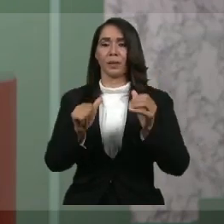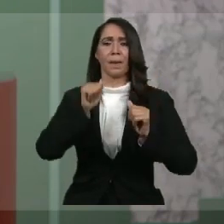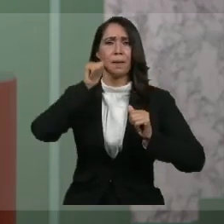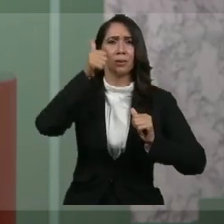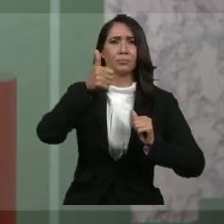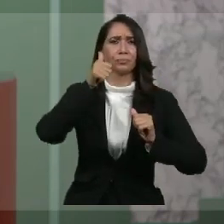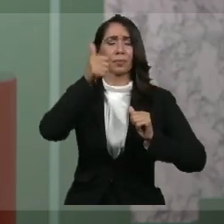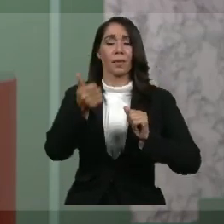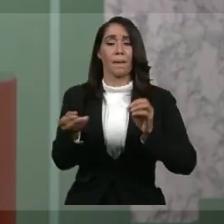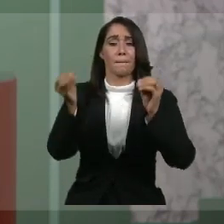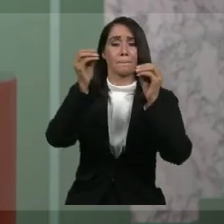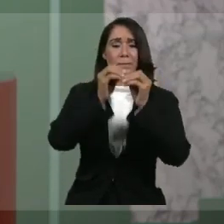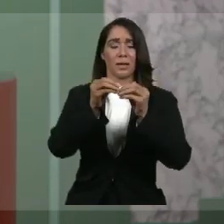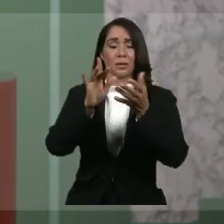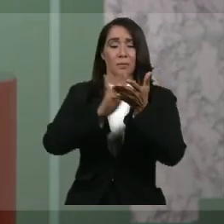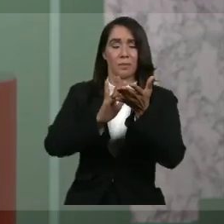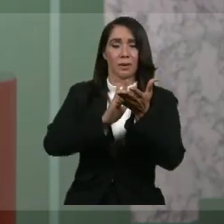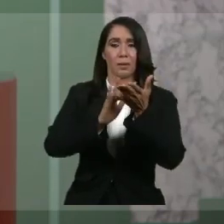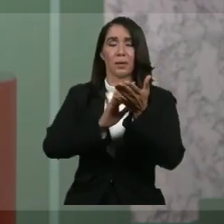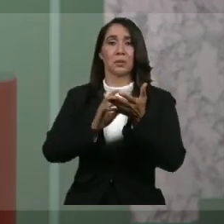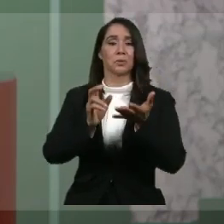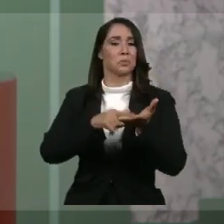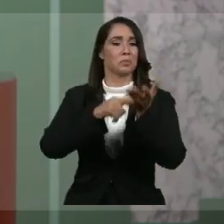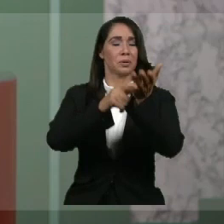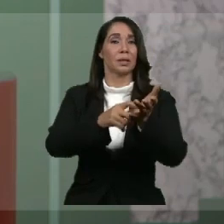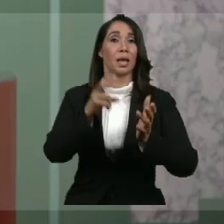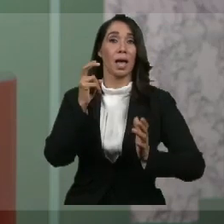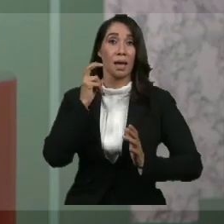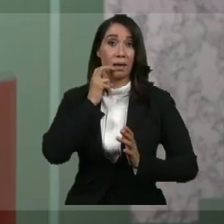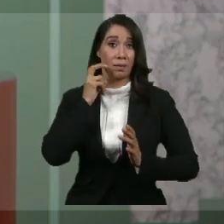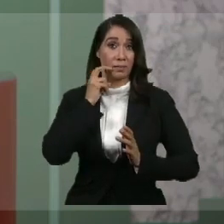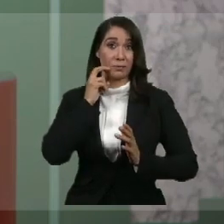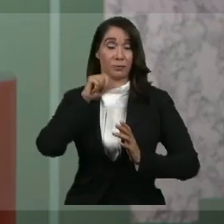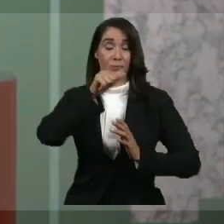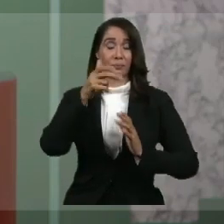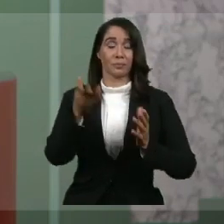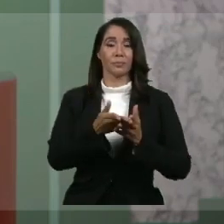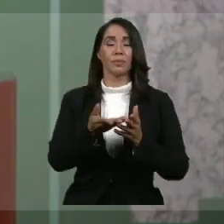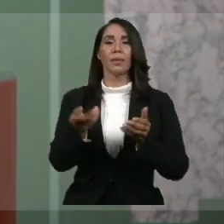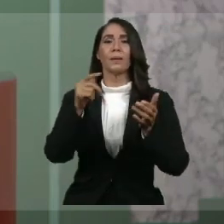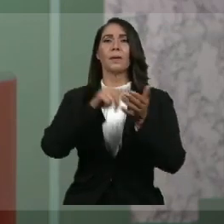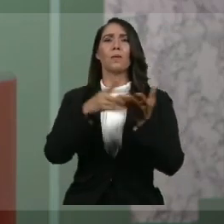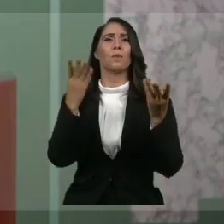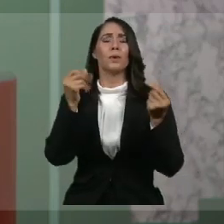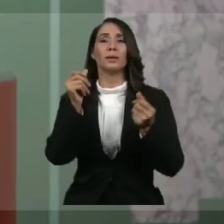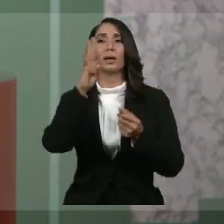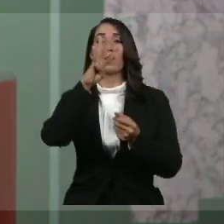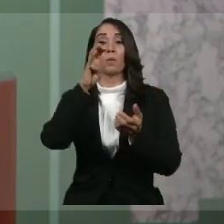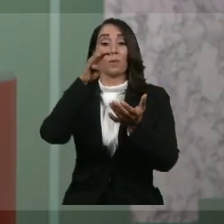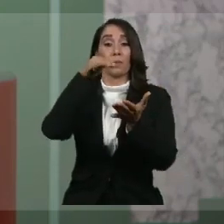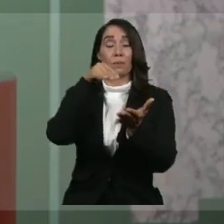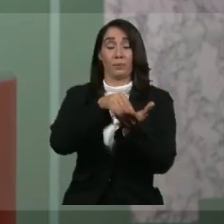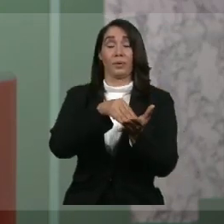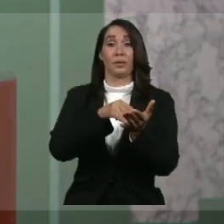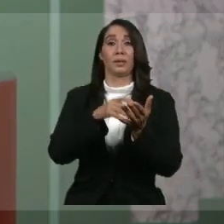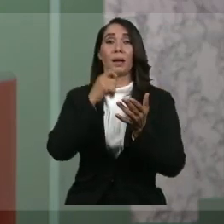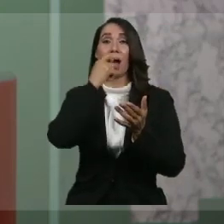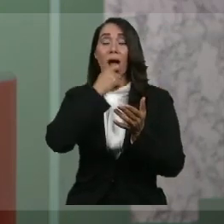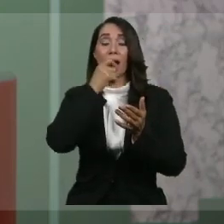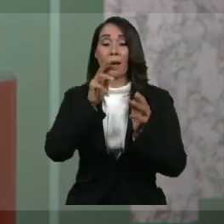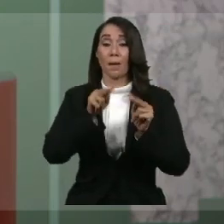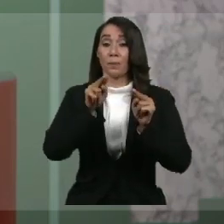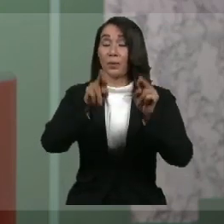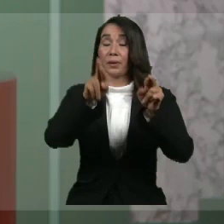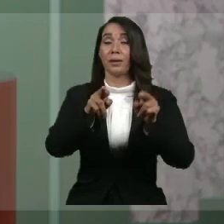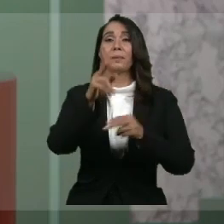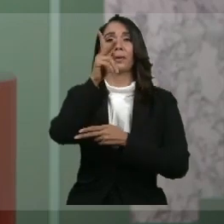más laboratorios ofreciendo el examen de manera gratuita. Ya se han realizado más de 40.000 entre pruebas rápidas y PCR